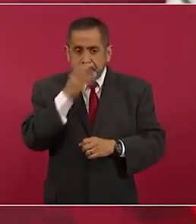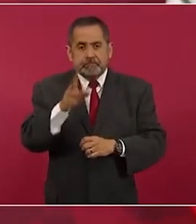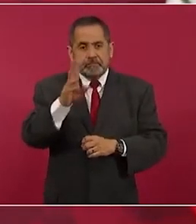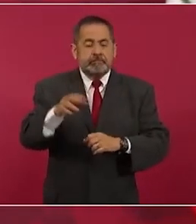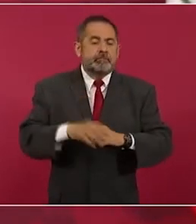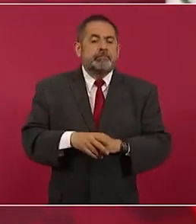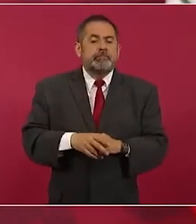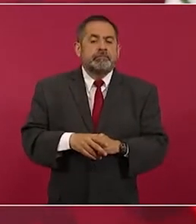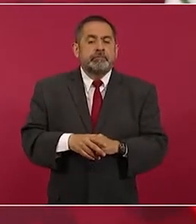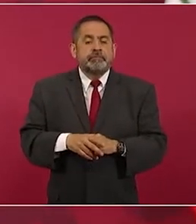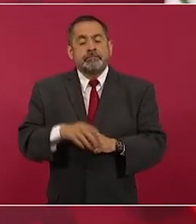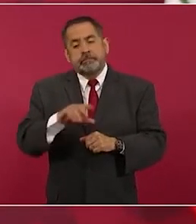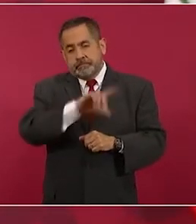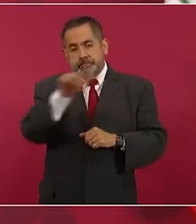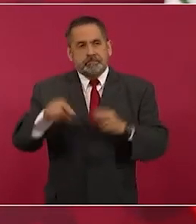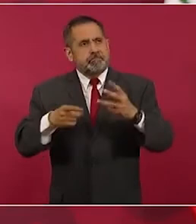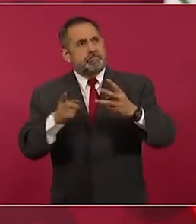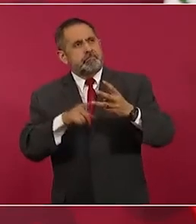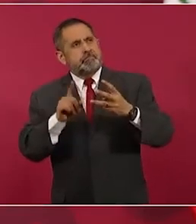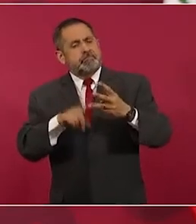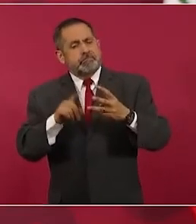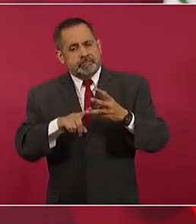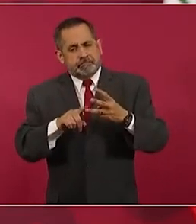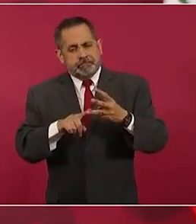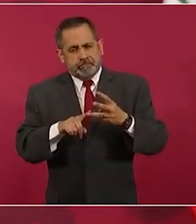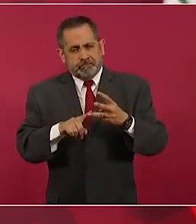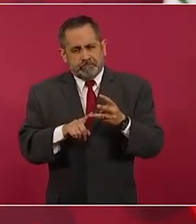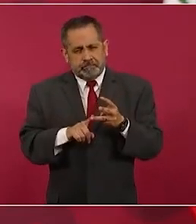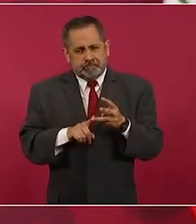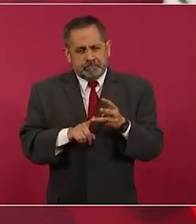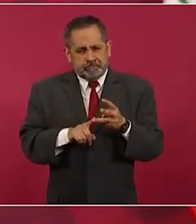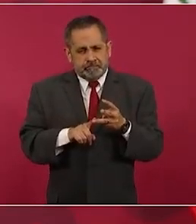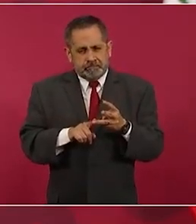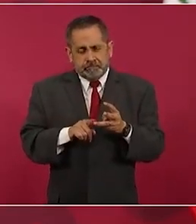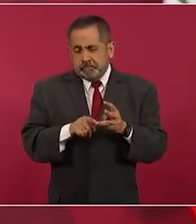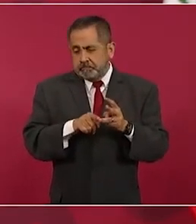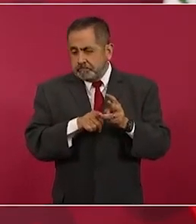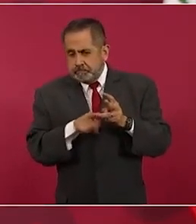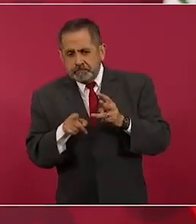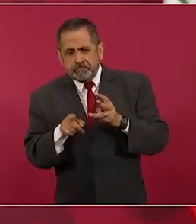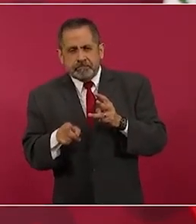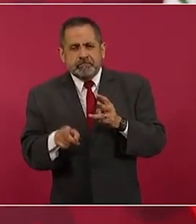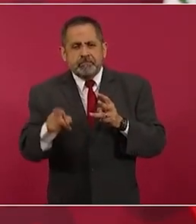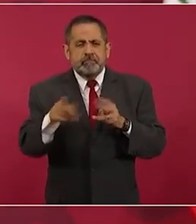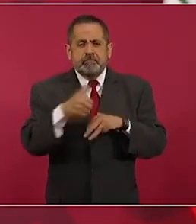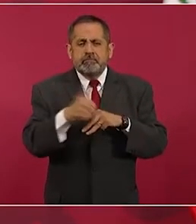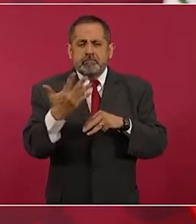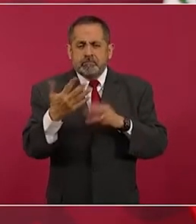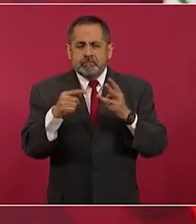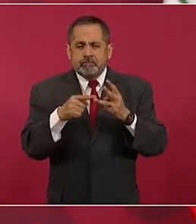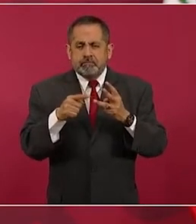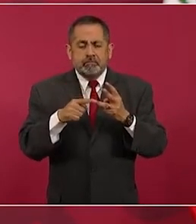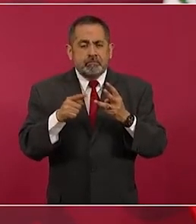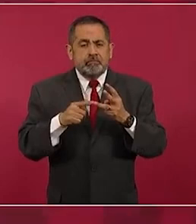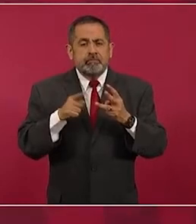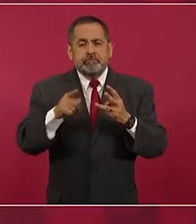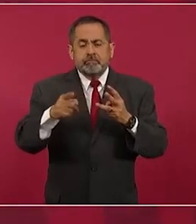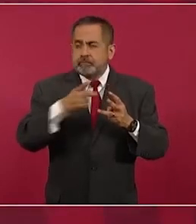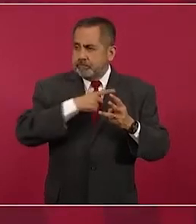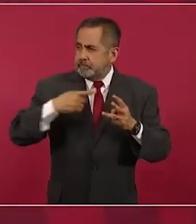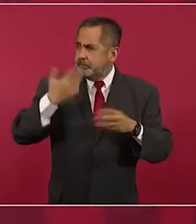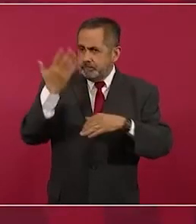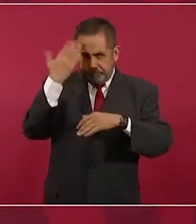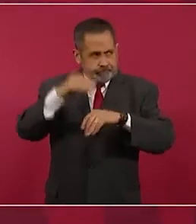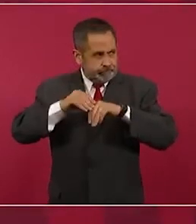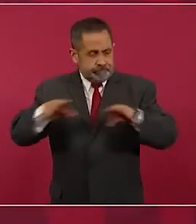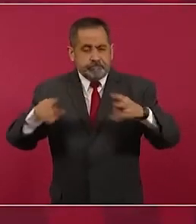Y luego está el tramo, para entrar al tramo 5, es importante que se sepa que